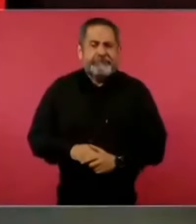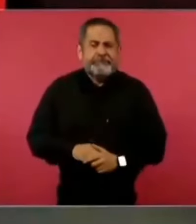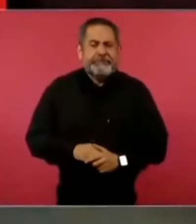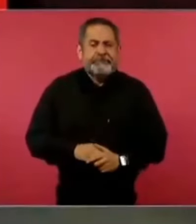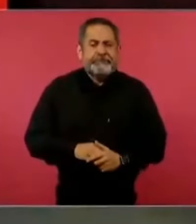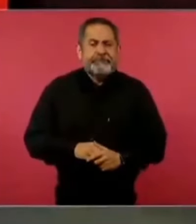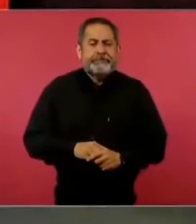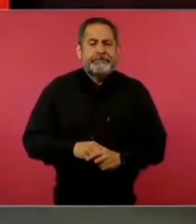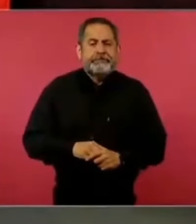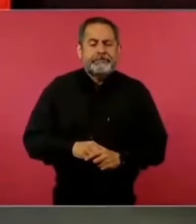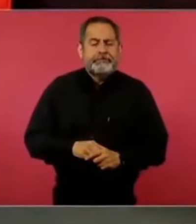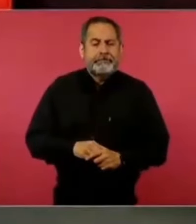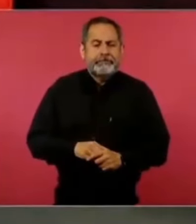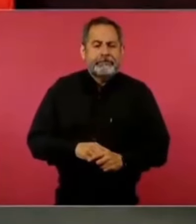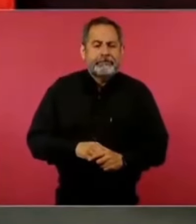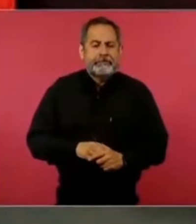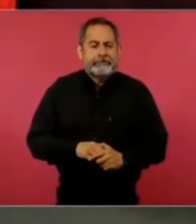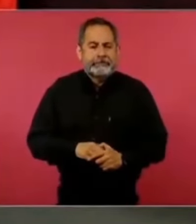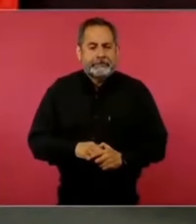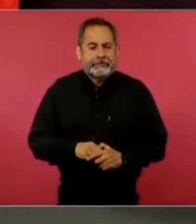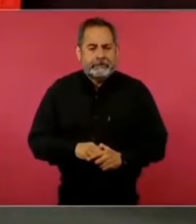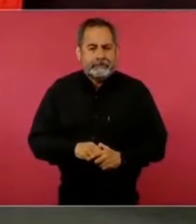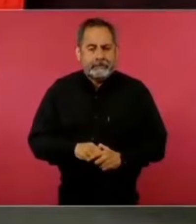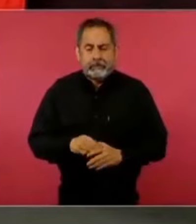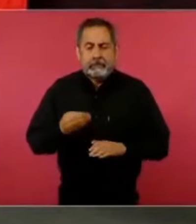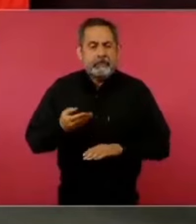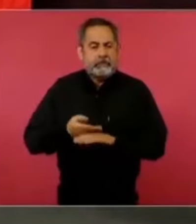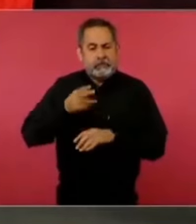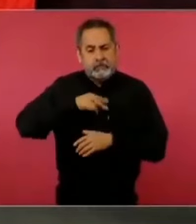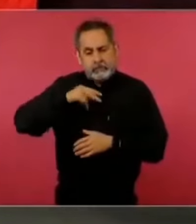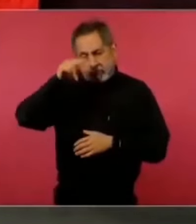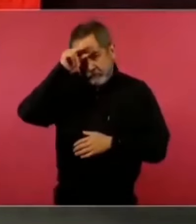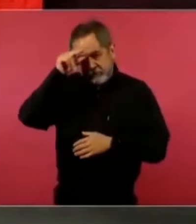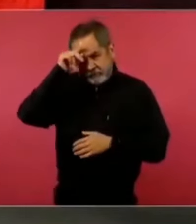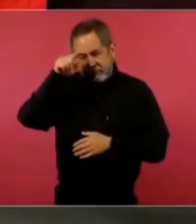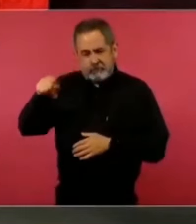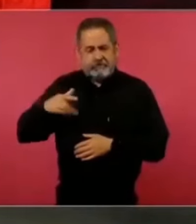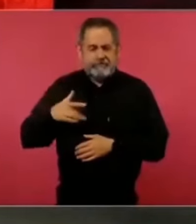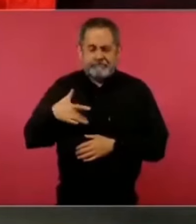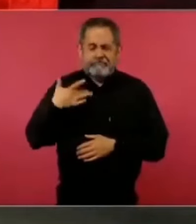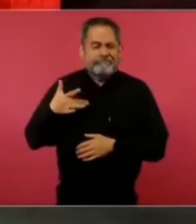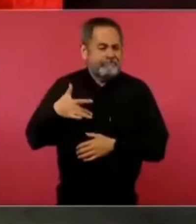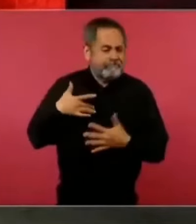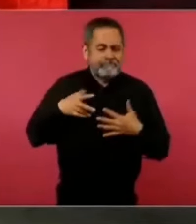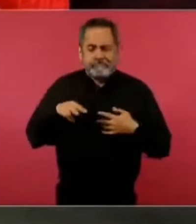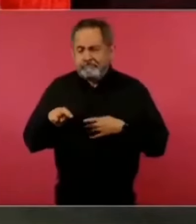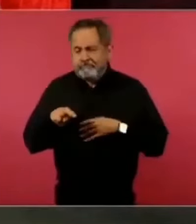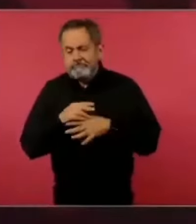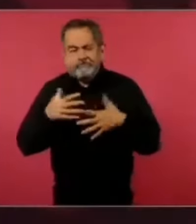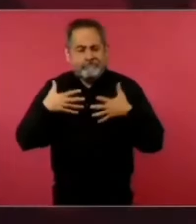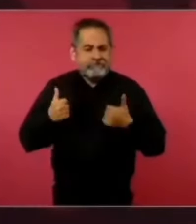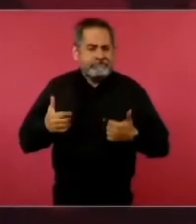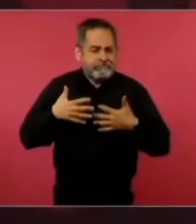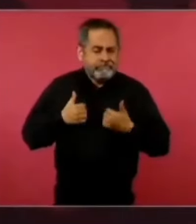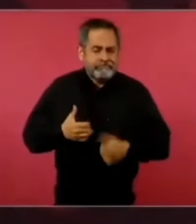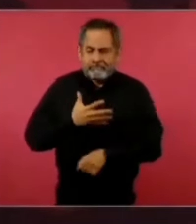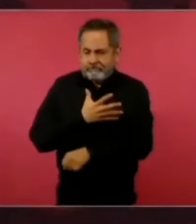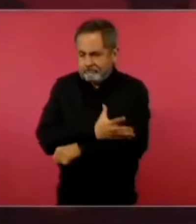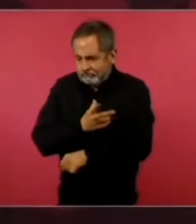es muy inteligente, sensible, honesta,